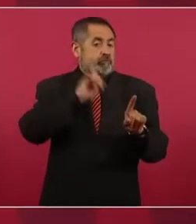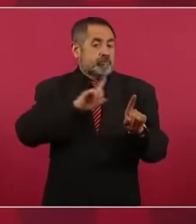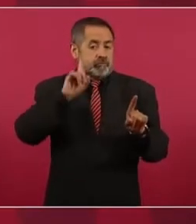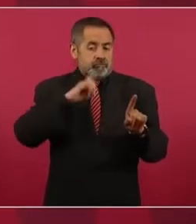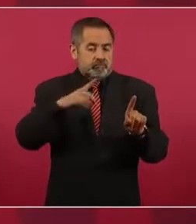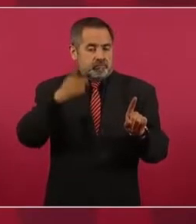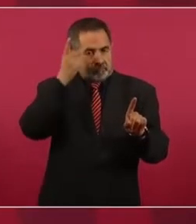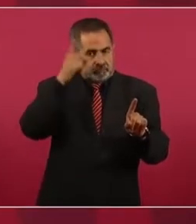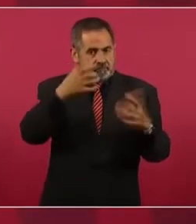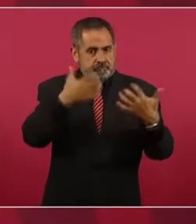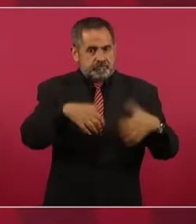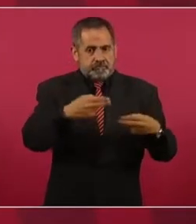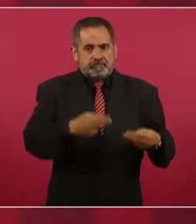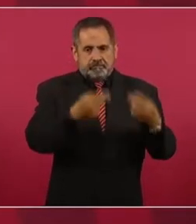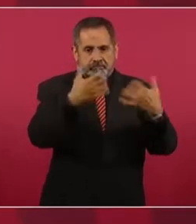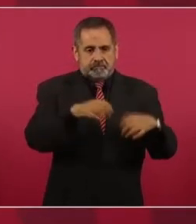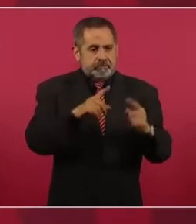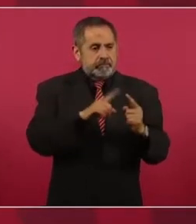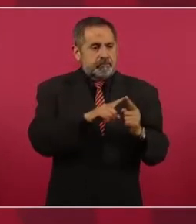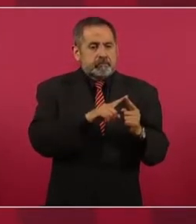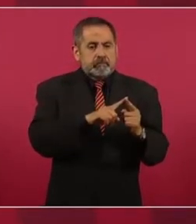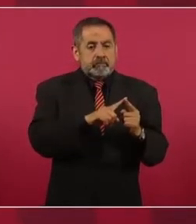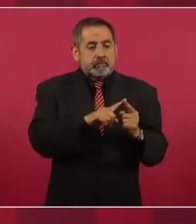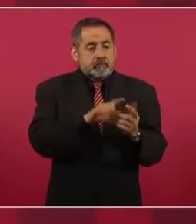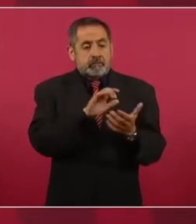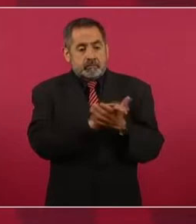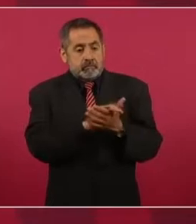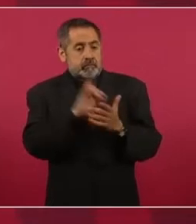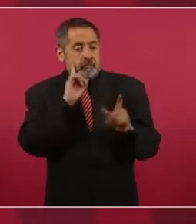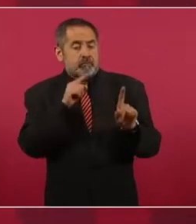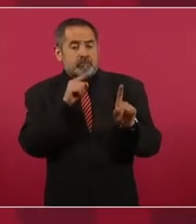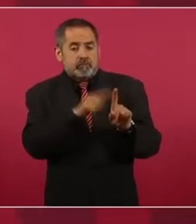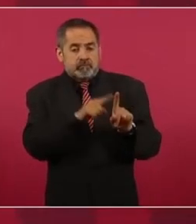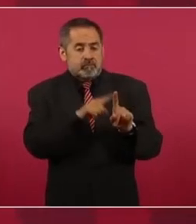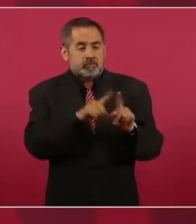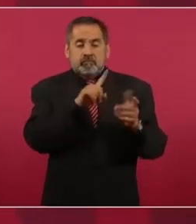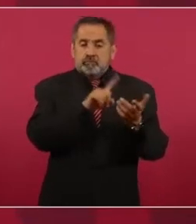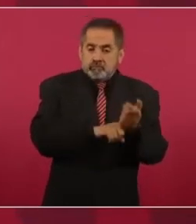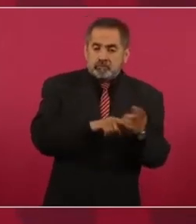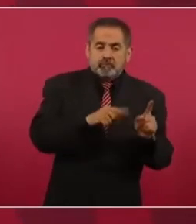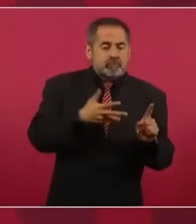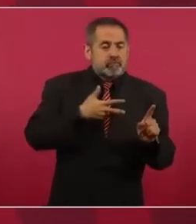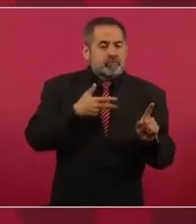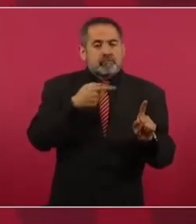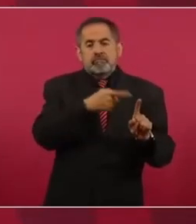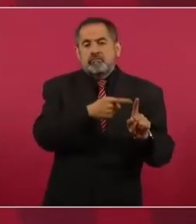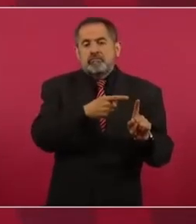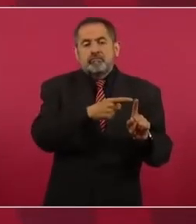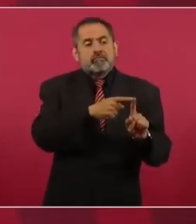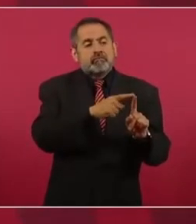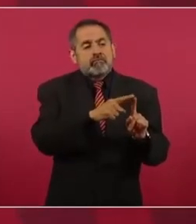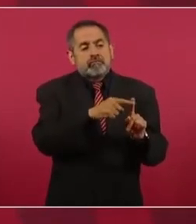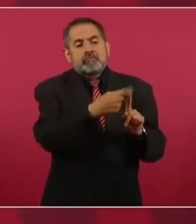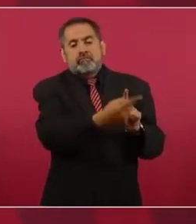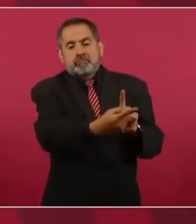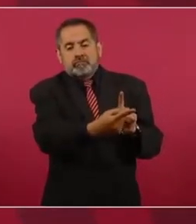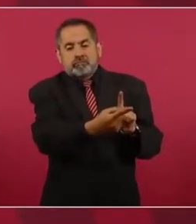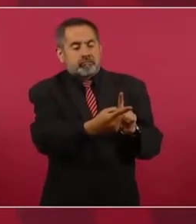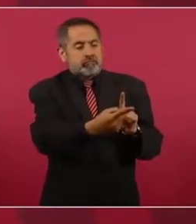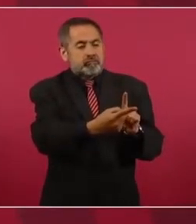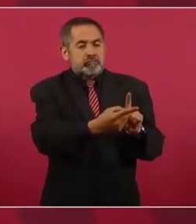su esposa tenga alguna relación